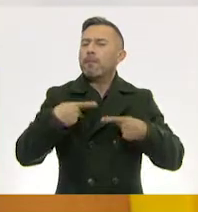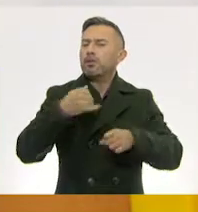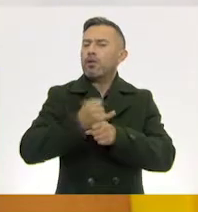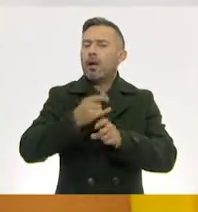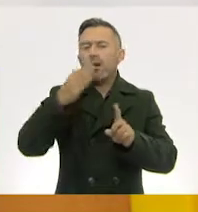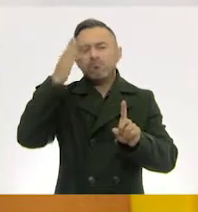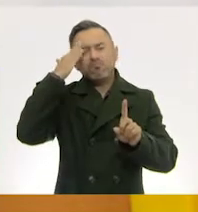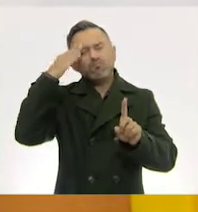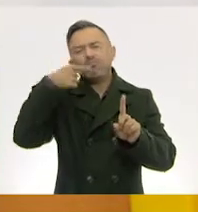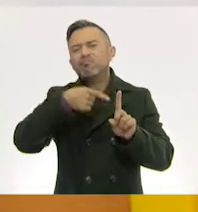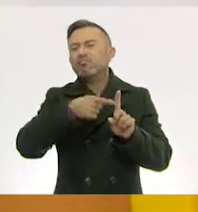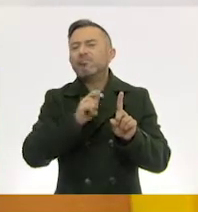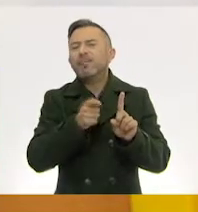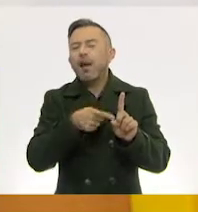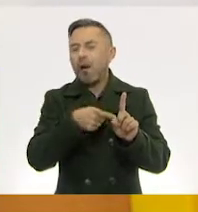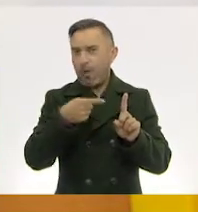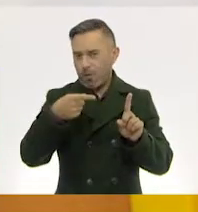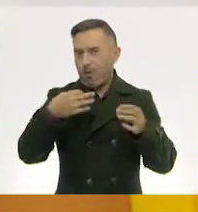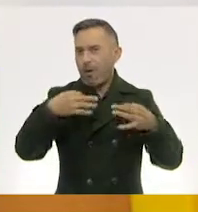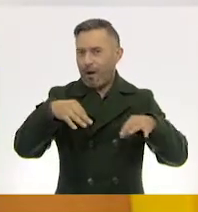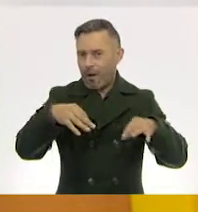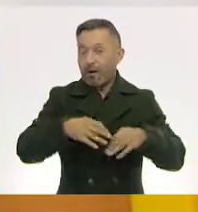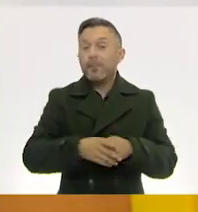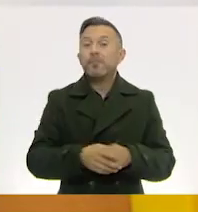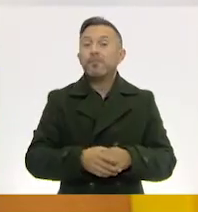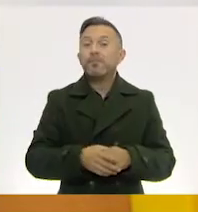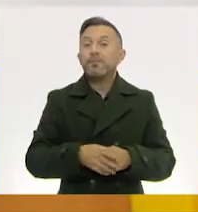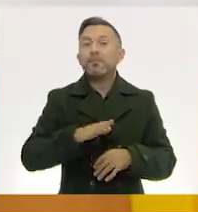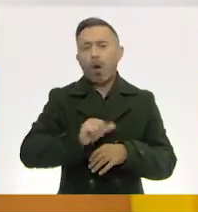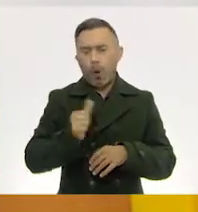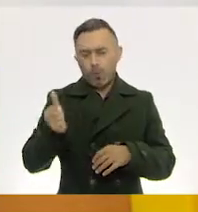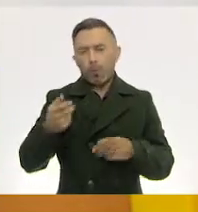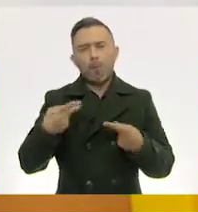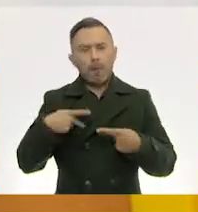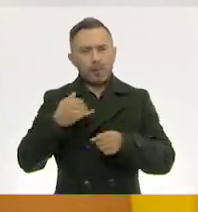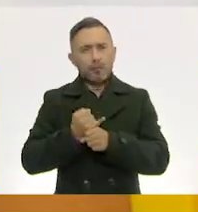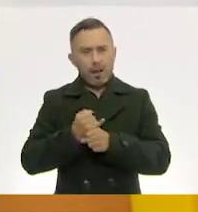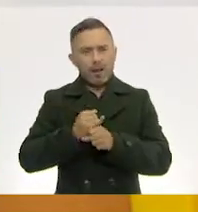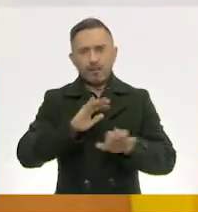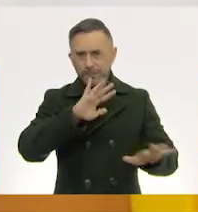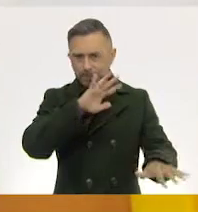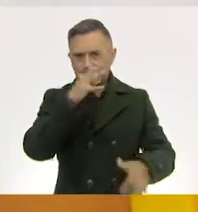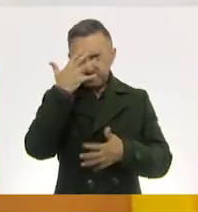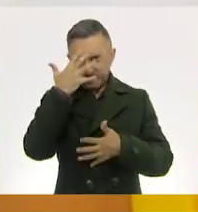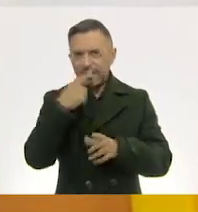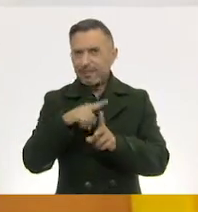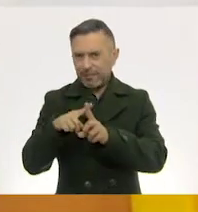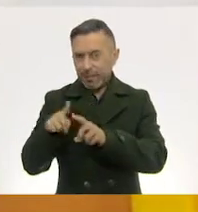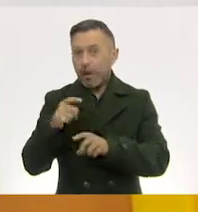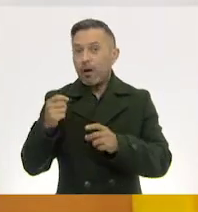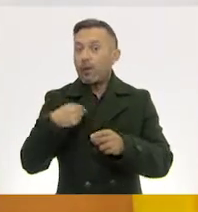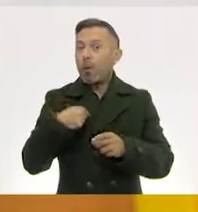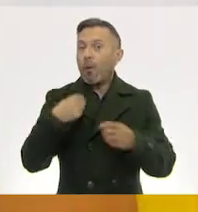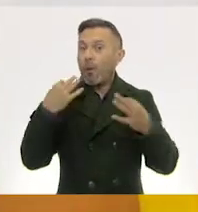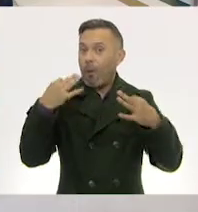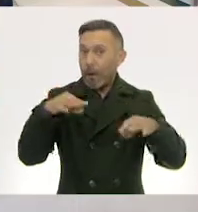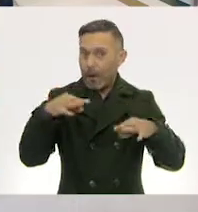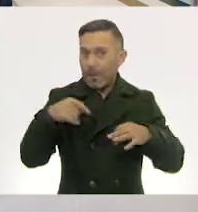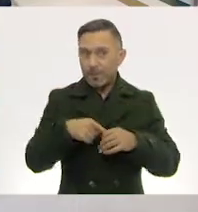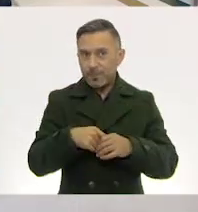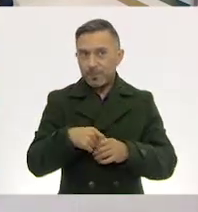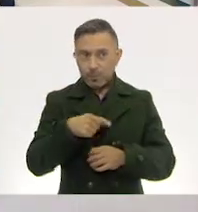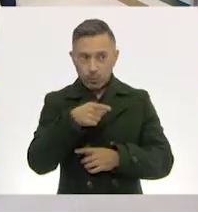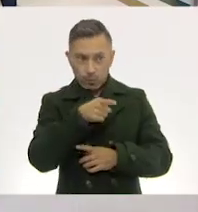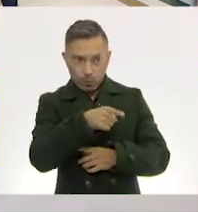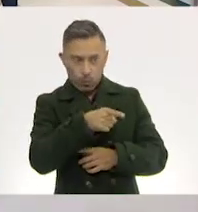Ajá. Y también va a ver otros personajes, vamos a ir haciéndolos. Yo voy a hacer la hoja. Perfecto. Y tú vas a hacer